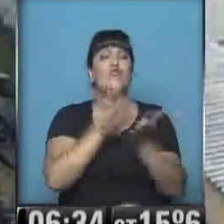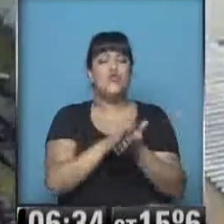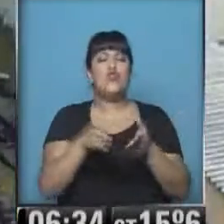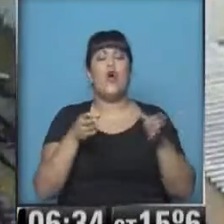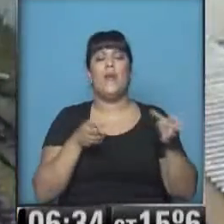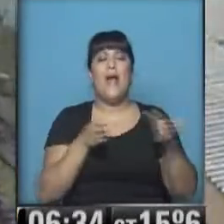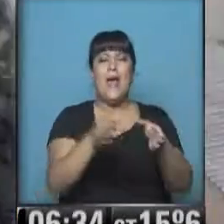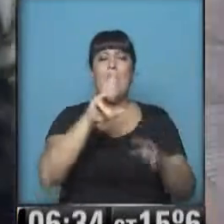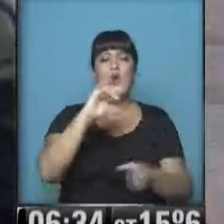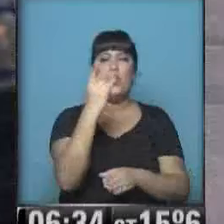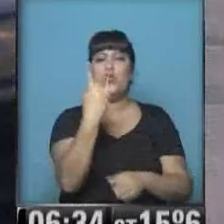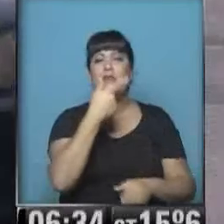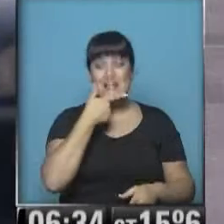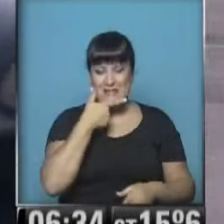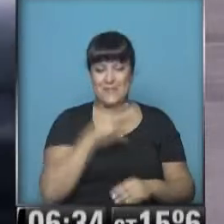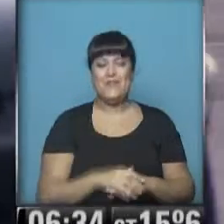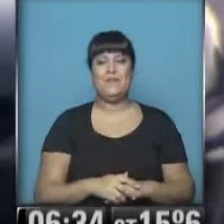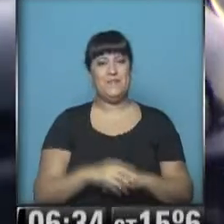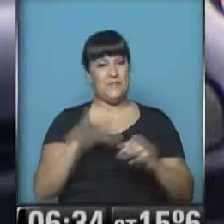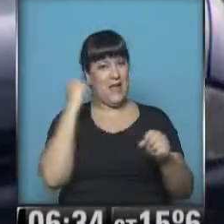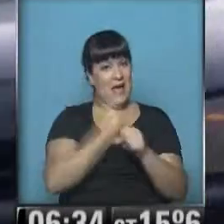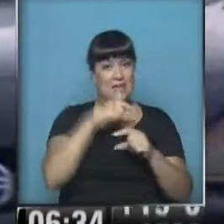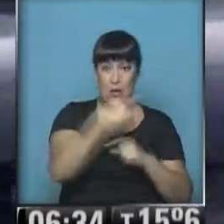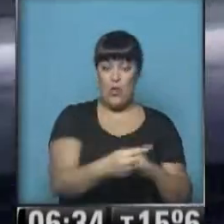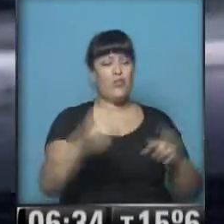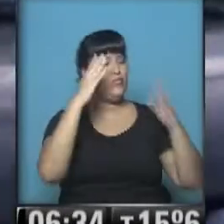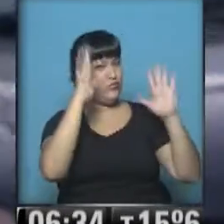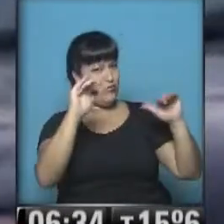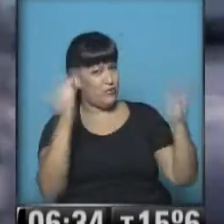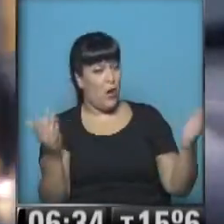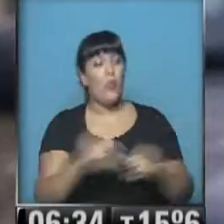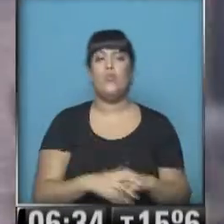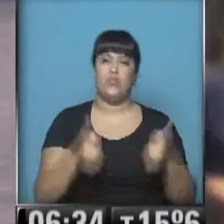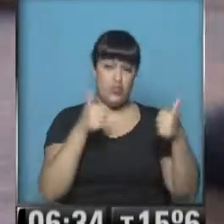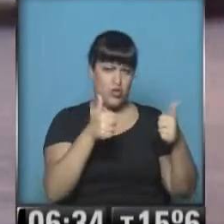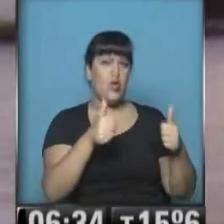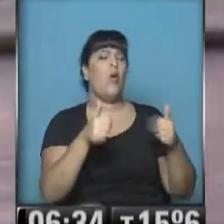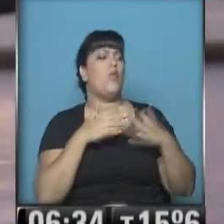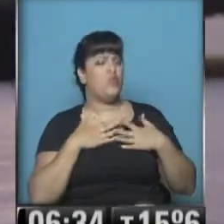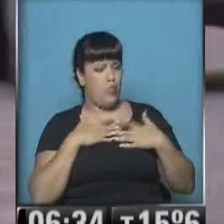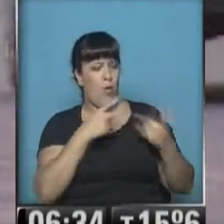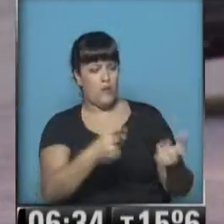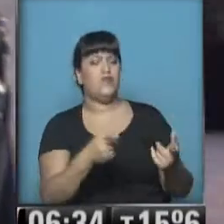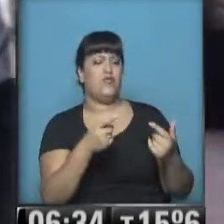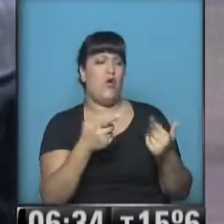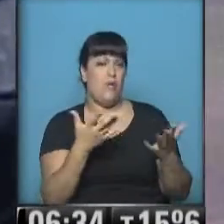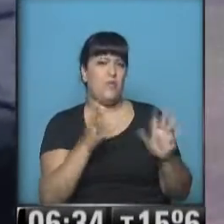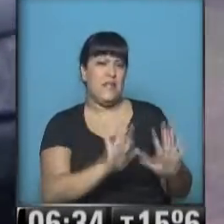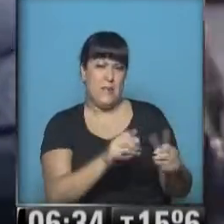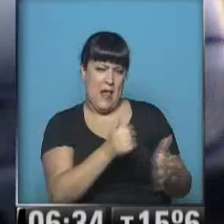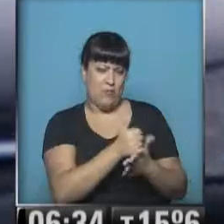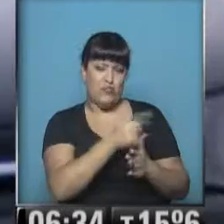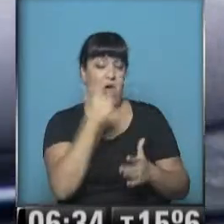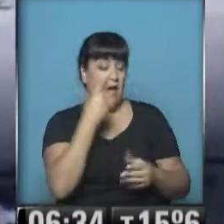en algunas rutas del país. Hasta luego. Chao, chao. Hasta luego, Hugo. Por supuesto que te vamos a esperar. Bueno, ya les